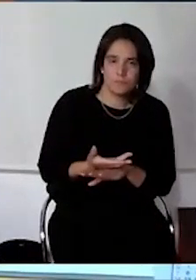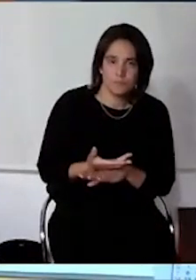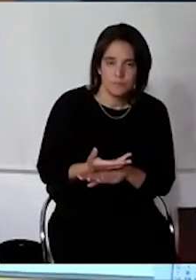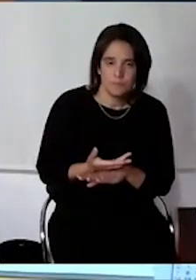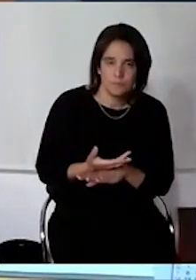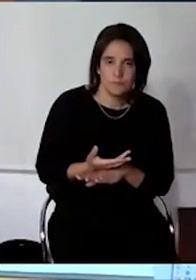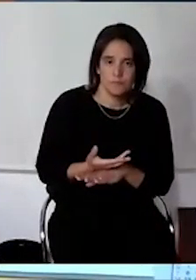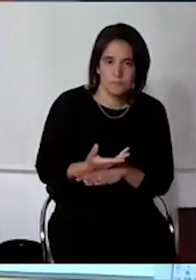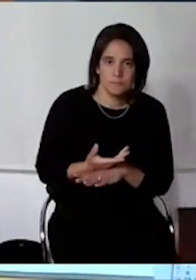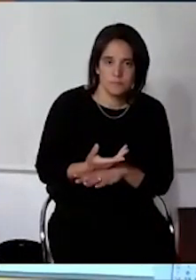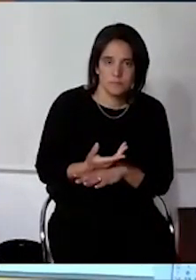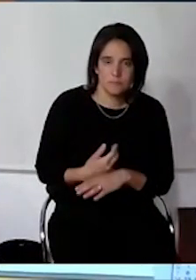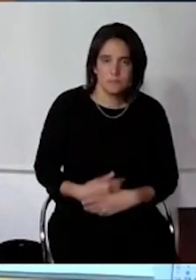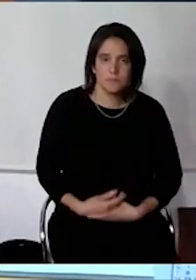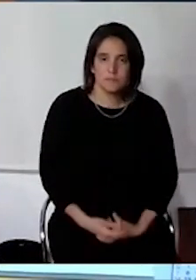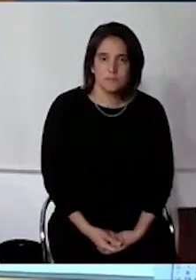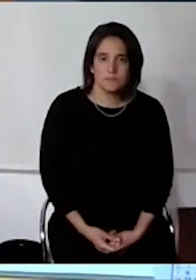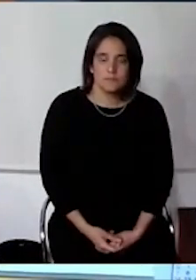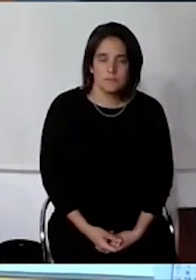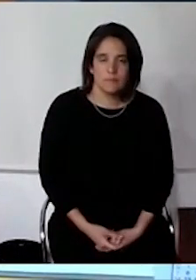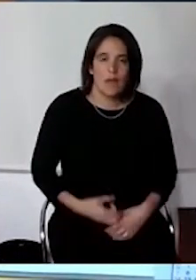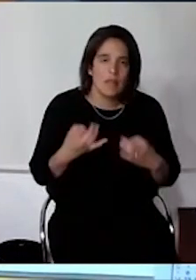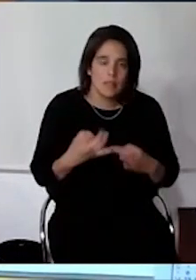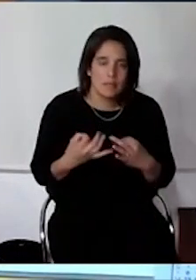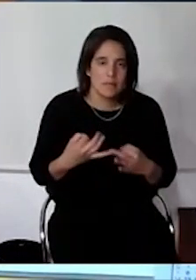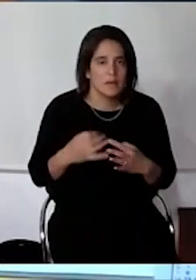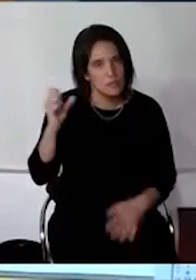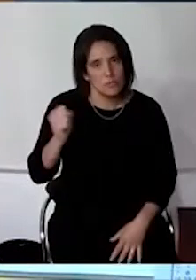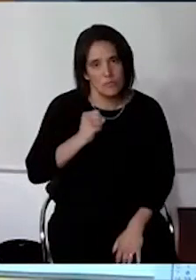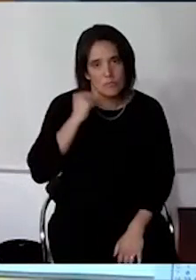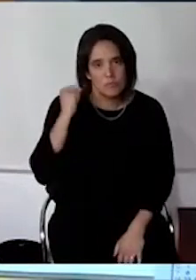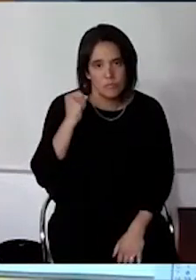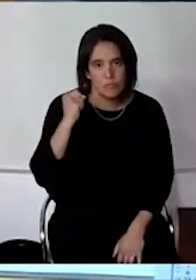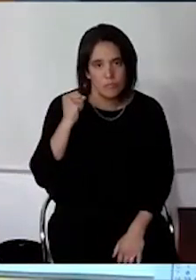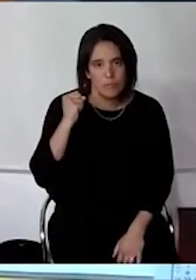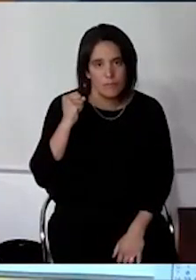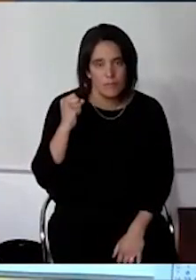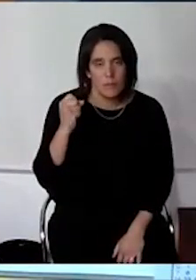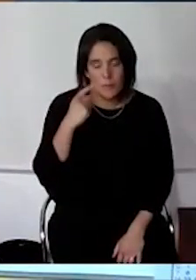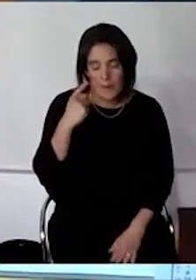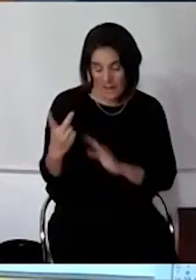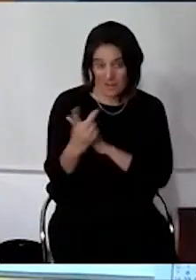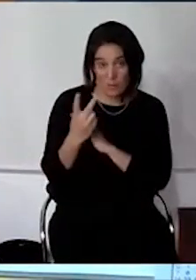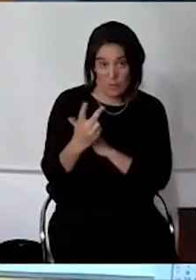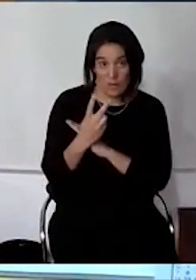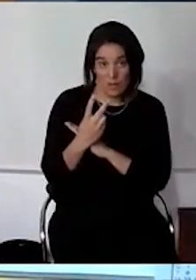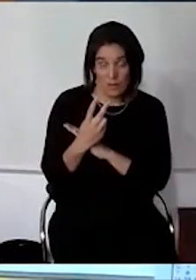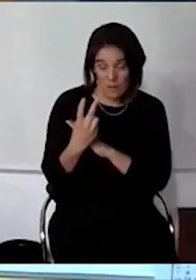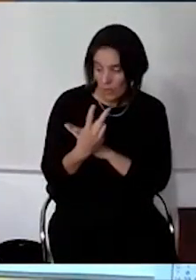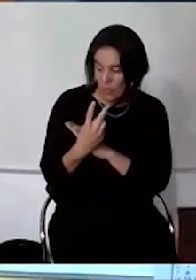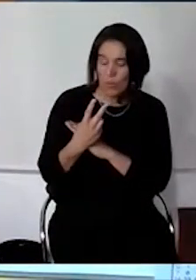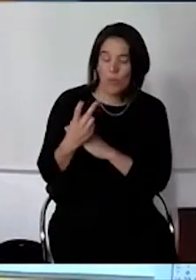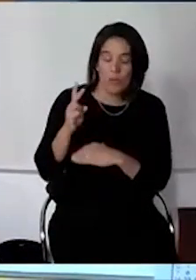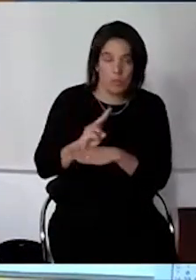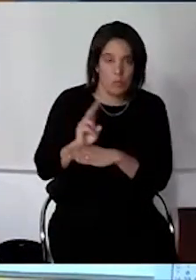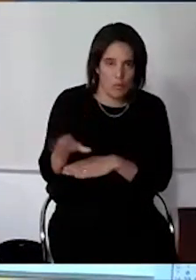sería realmente algo muy importante para la seguridad de todas las personas que